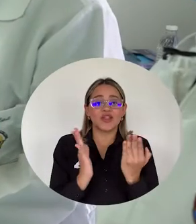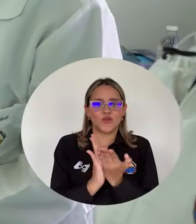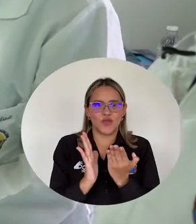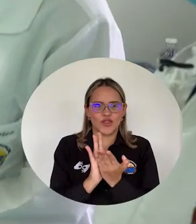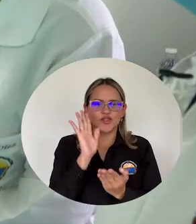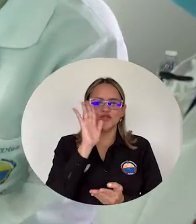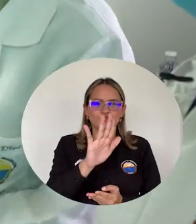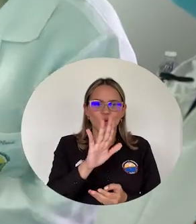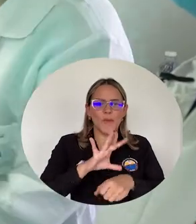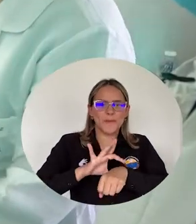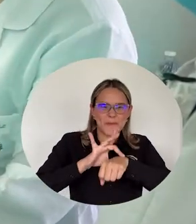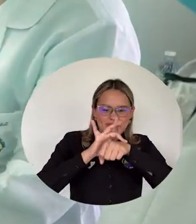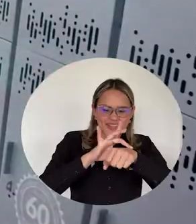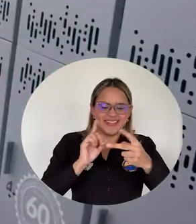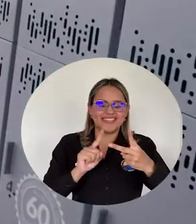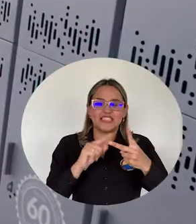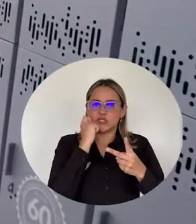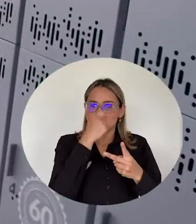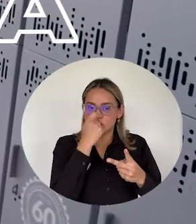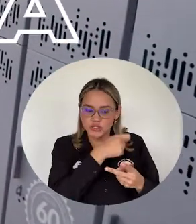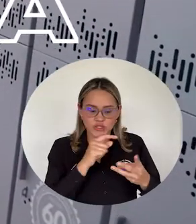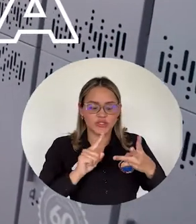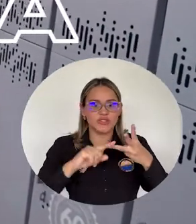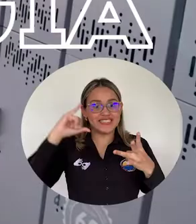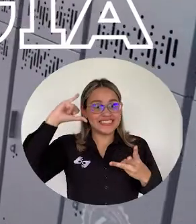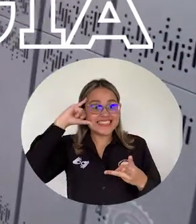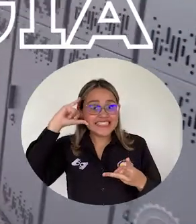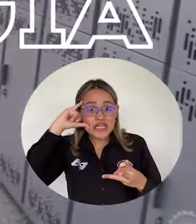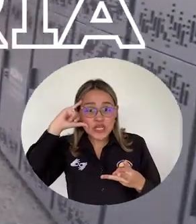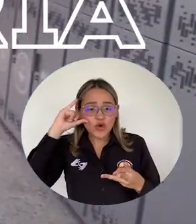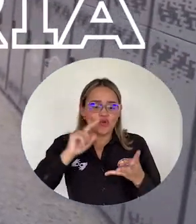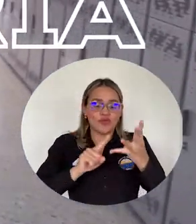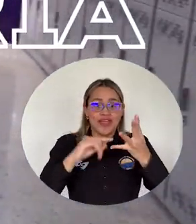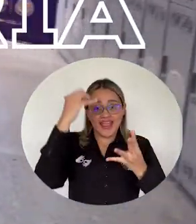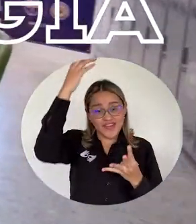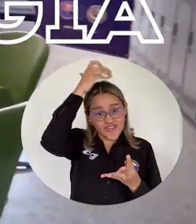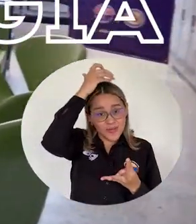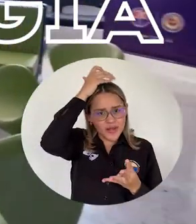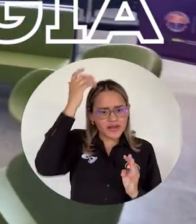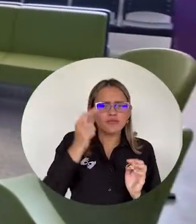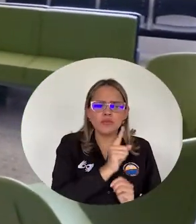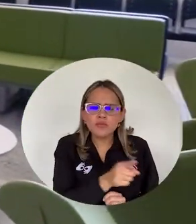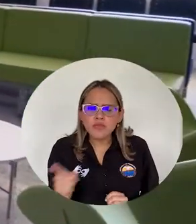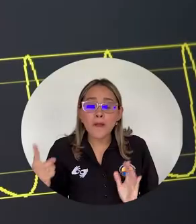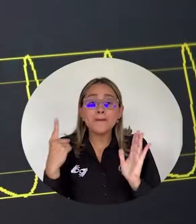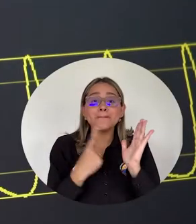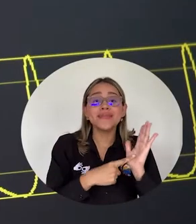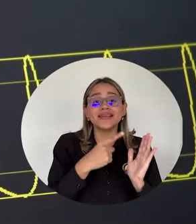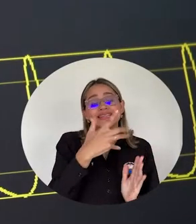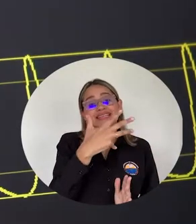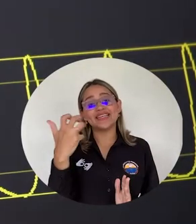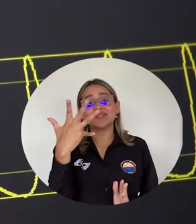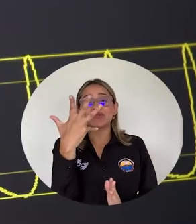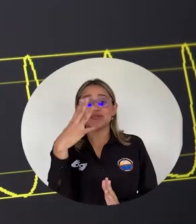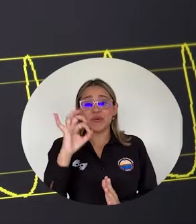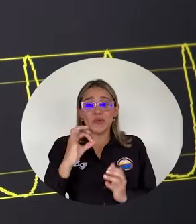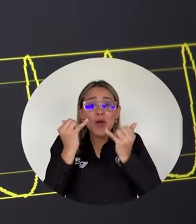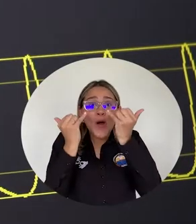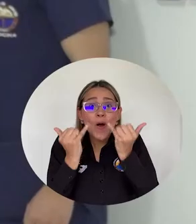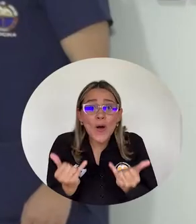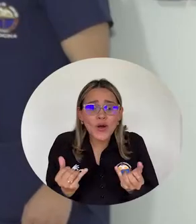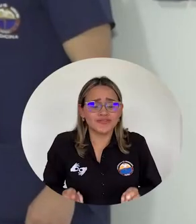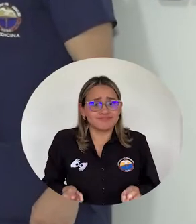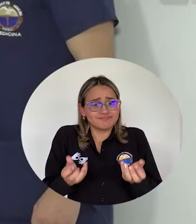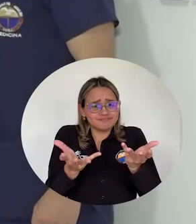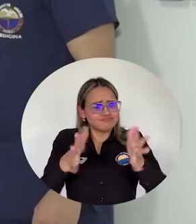1.550 estudiantes de los programas de Medicina, Psicología, Enfermería y Odontología de la Universidad del Magdalena hoy